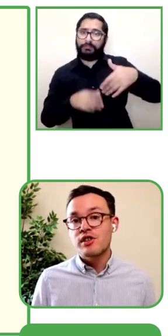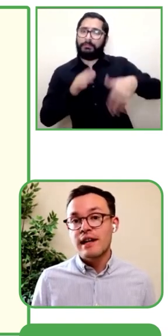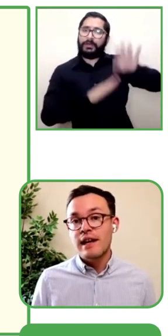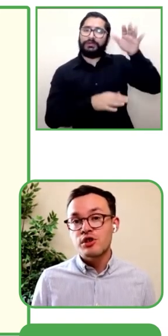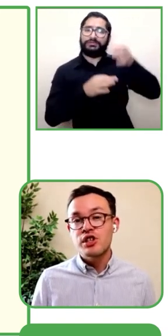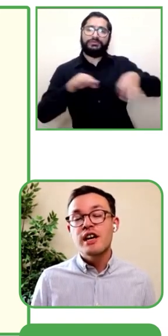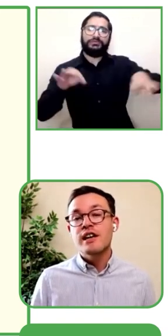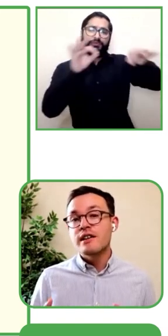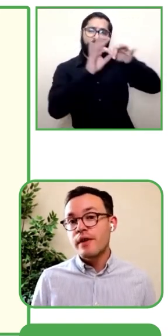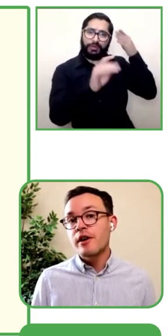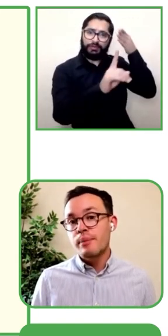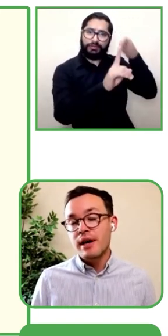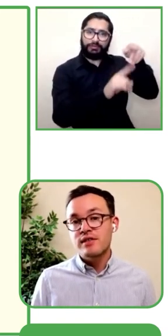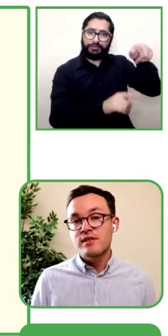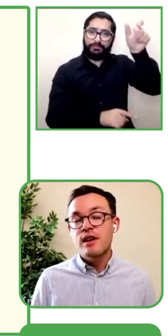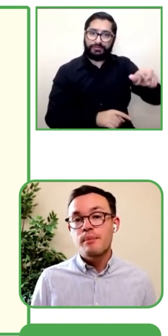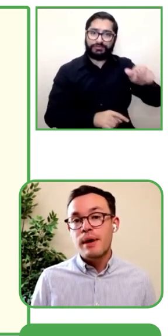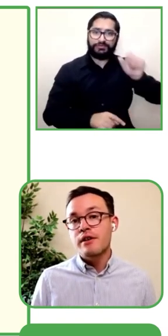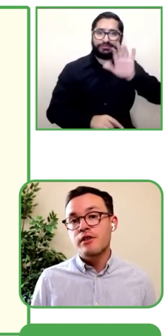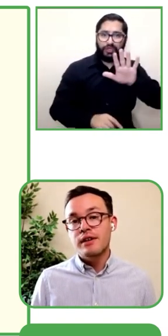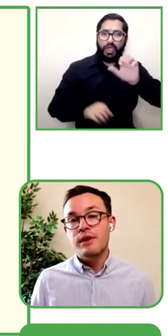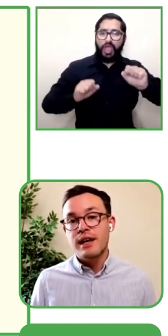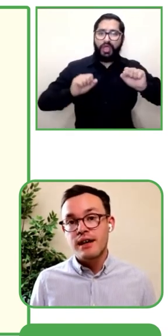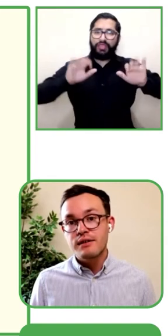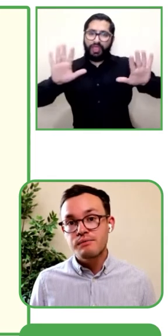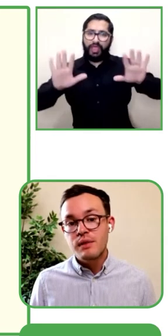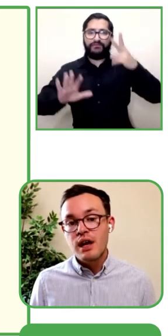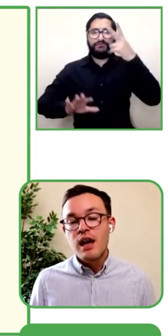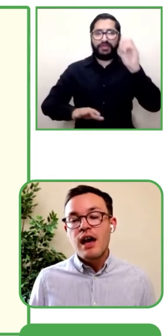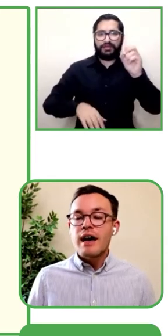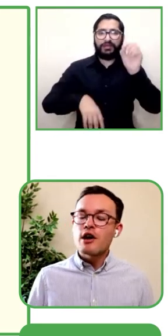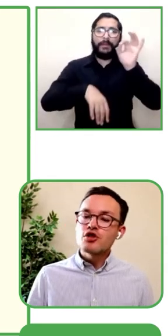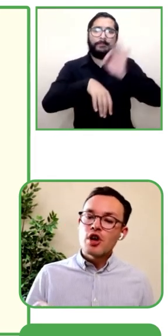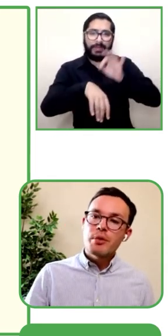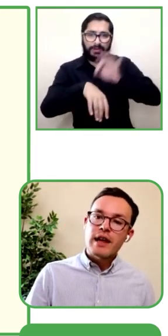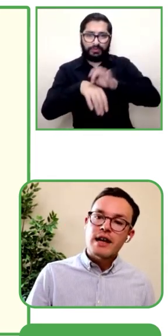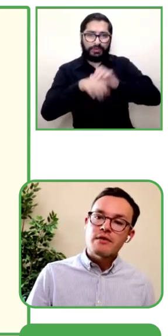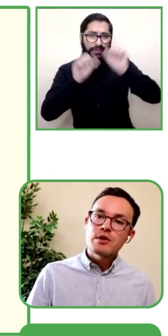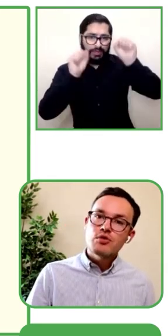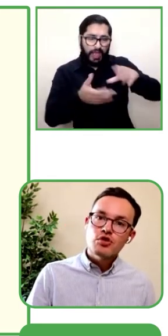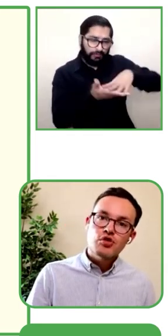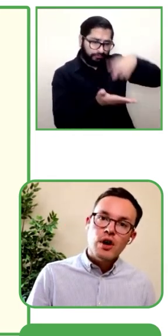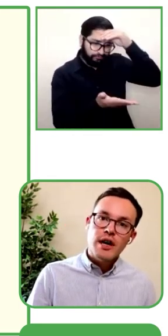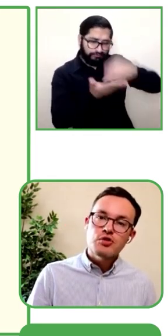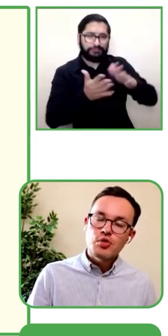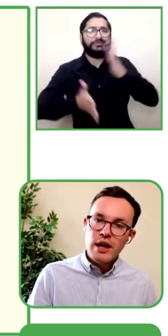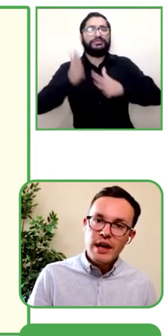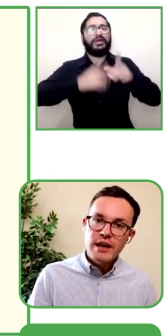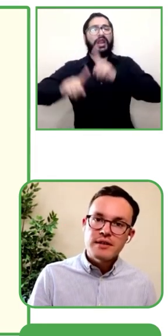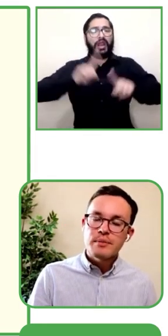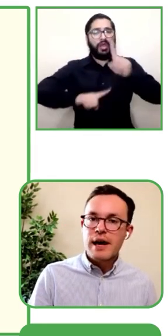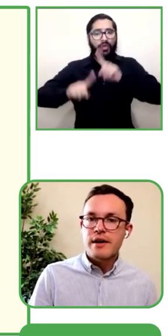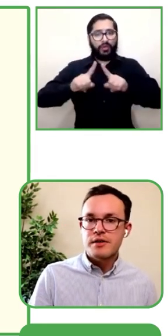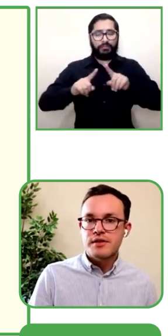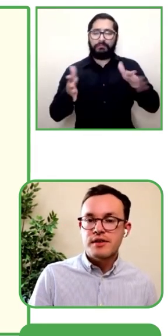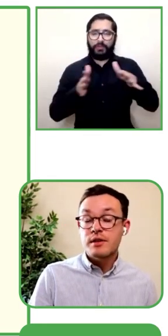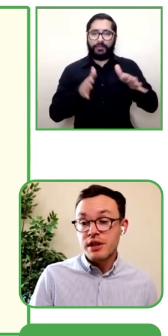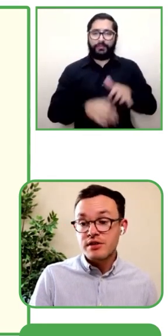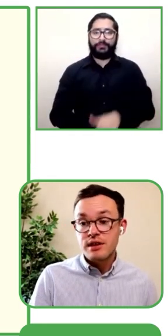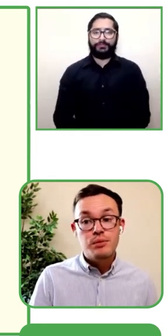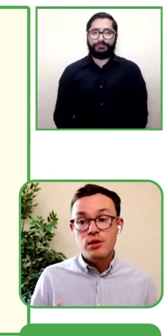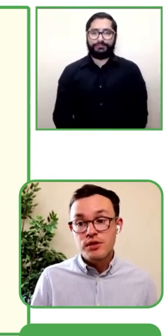veinte minutos del día donde se aprende la lengua de señas de la mejor forma posible. Y sobre esto,